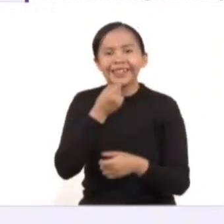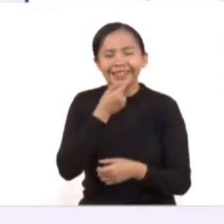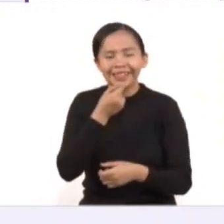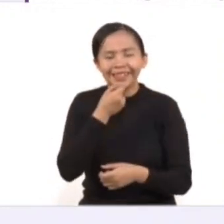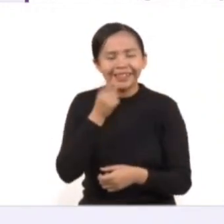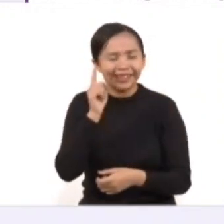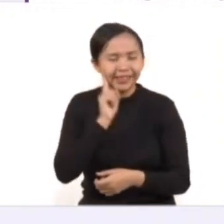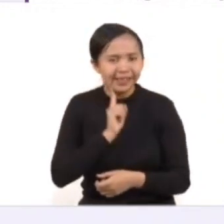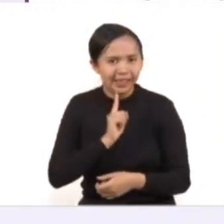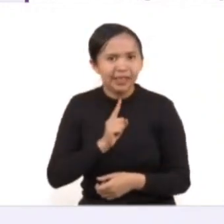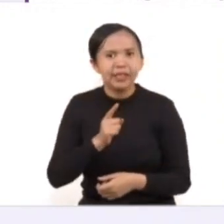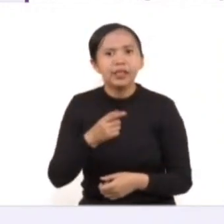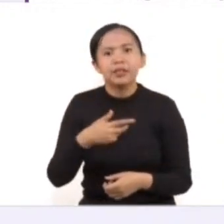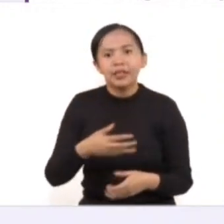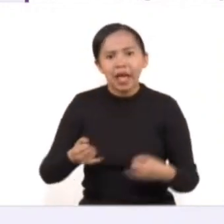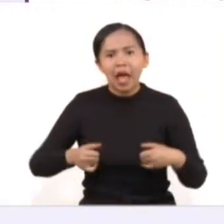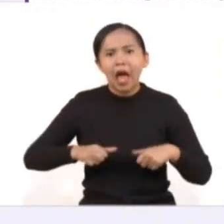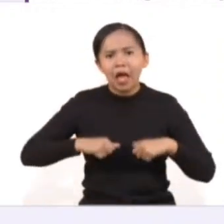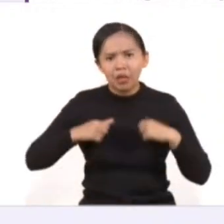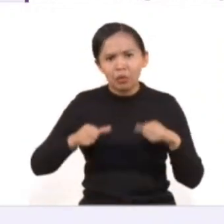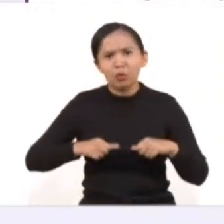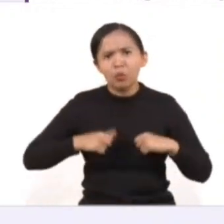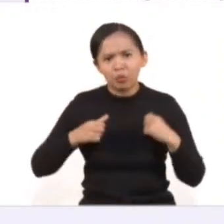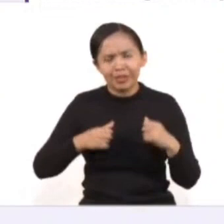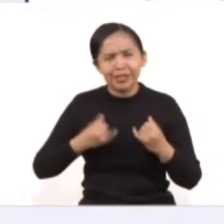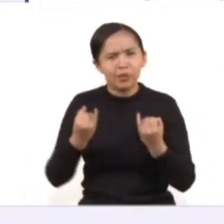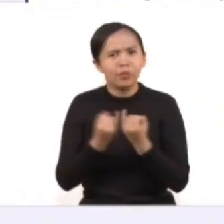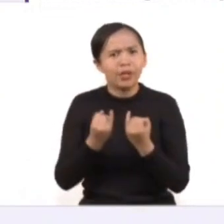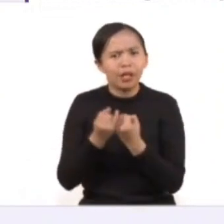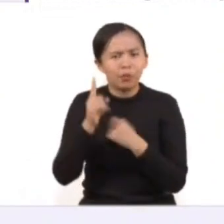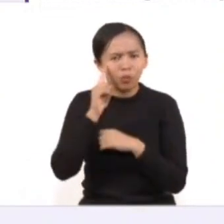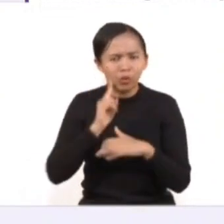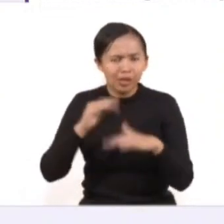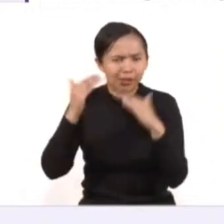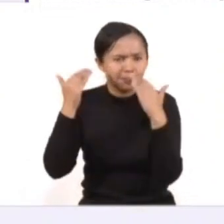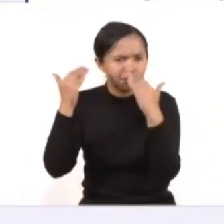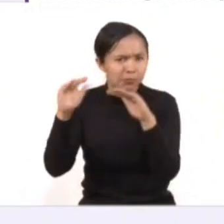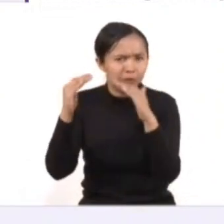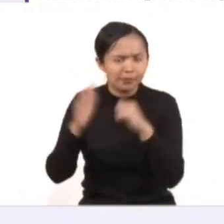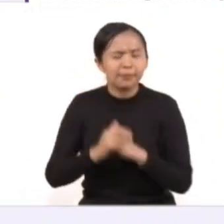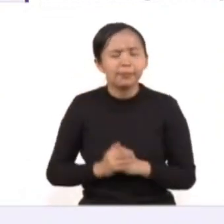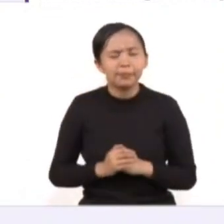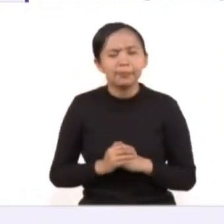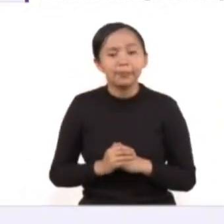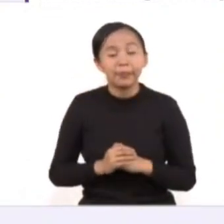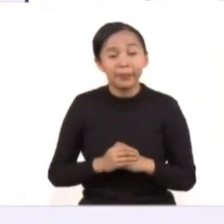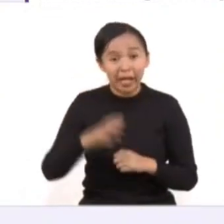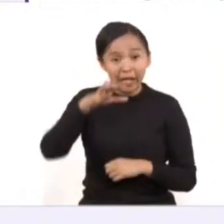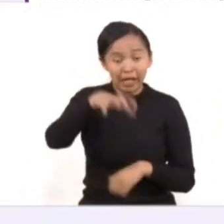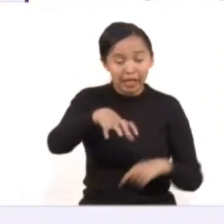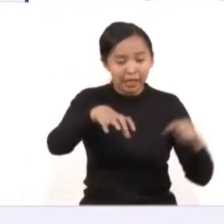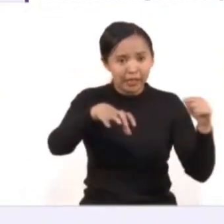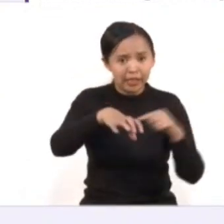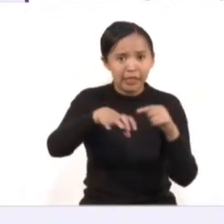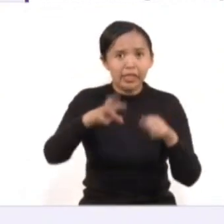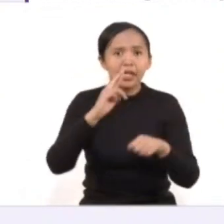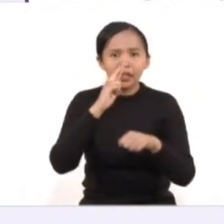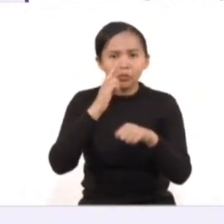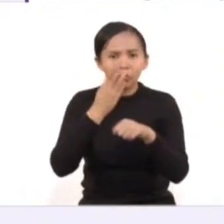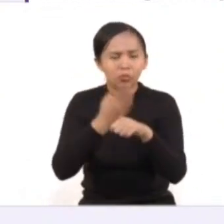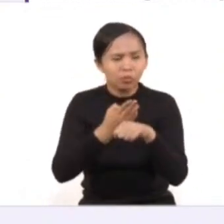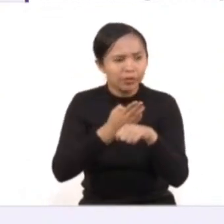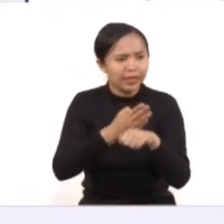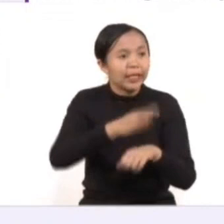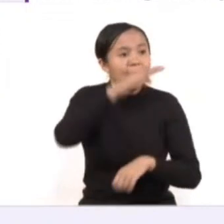niños y adolescentes, así como mujeres adultas mayores. Esta unidad supervisará que todas las